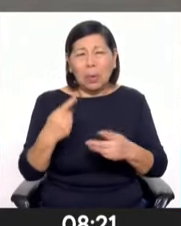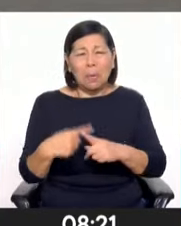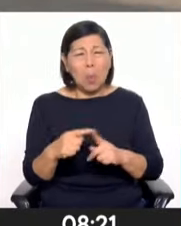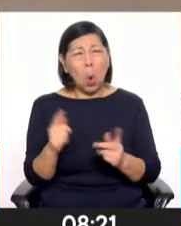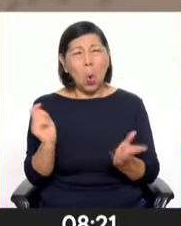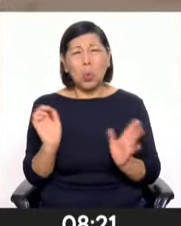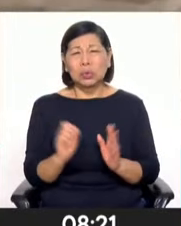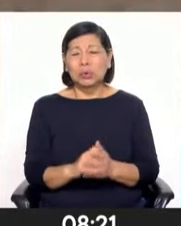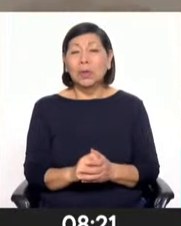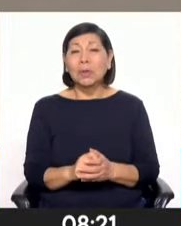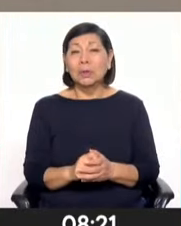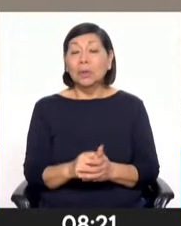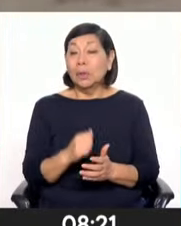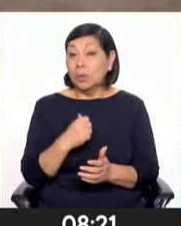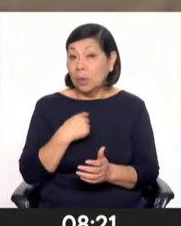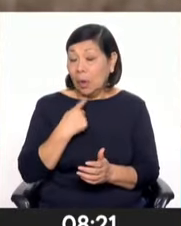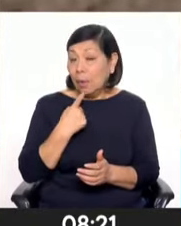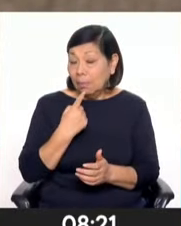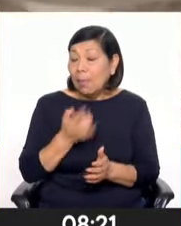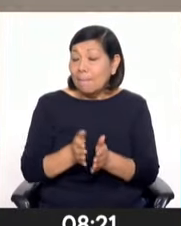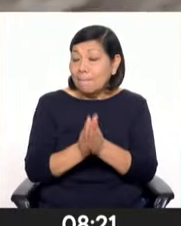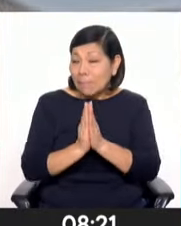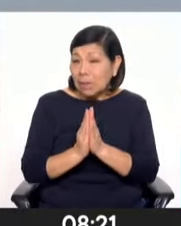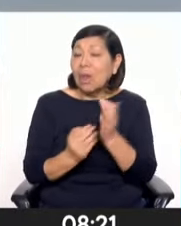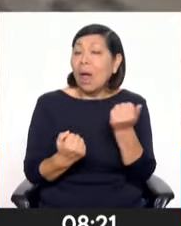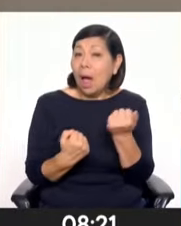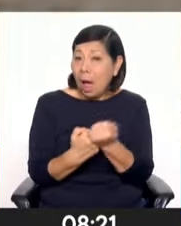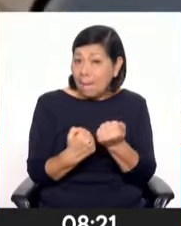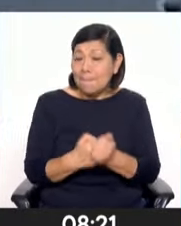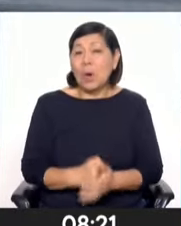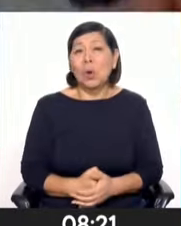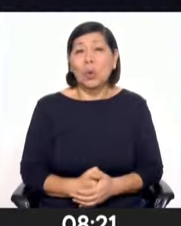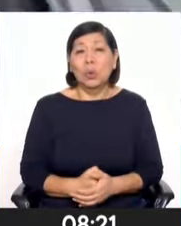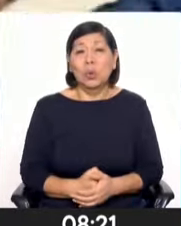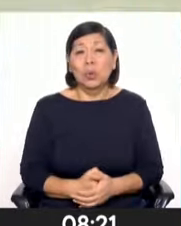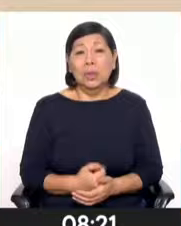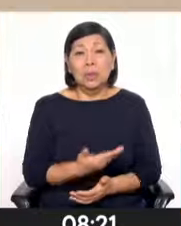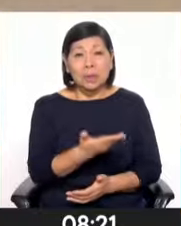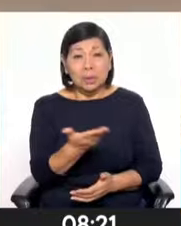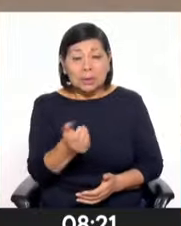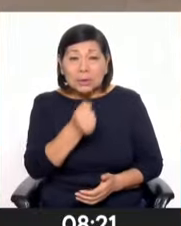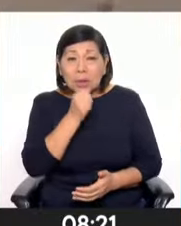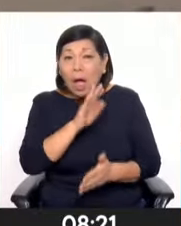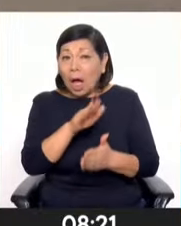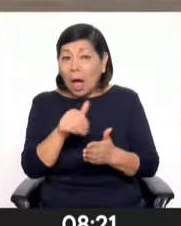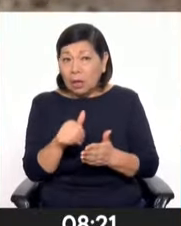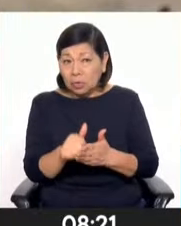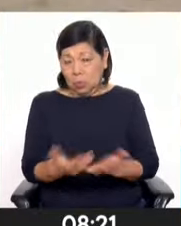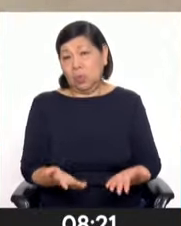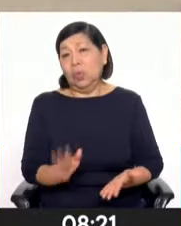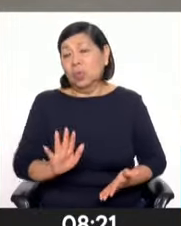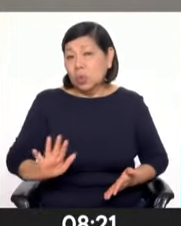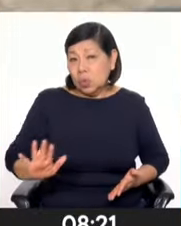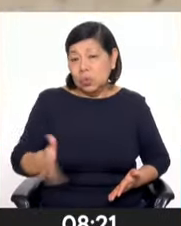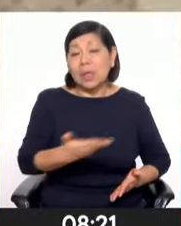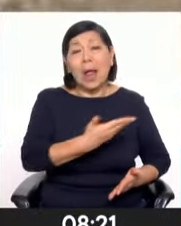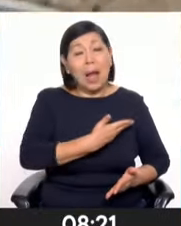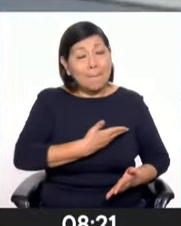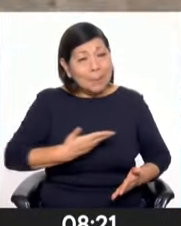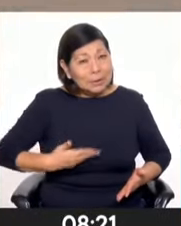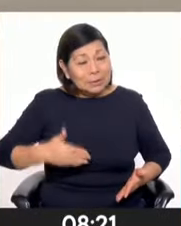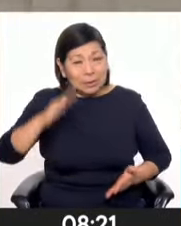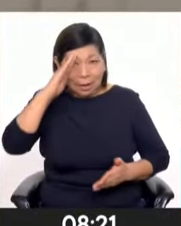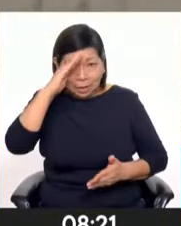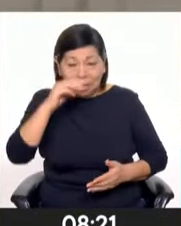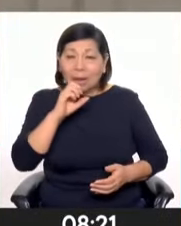verdad, yo pido, de verdad, el apoyo a través de la prensa, a todas las autoridades, a la presidenta,